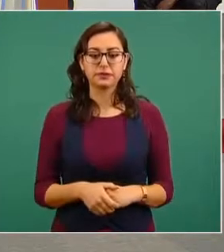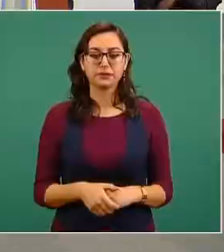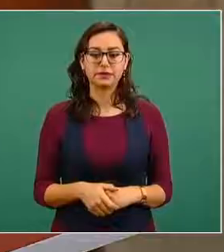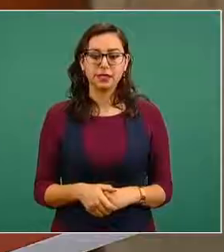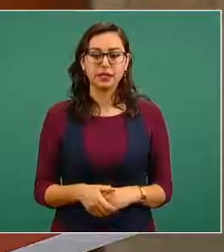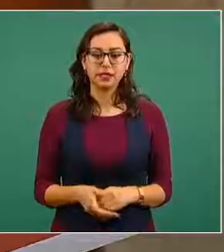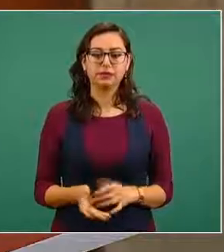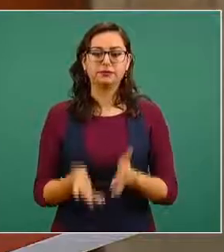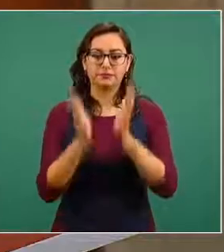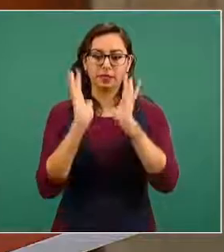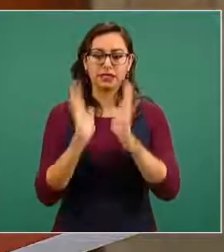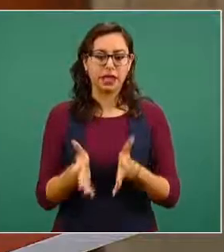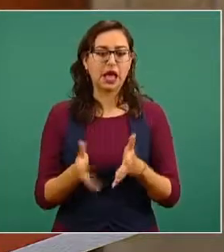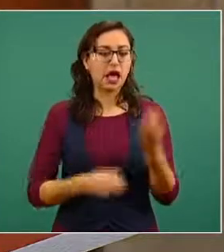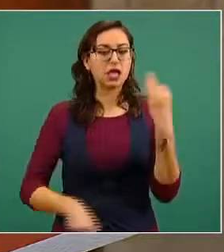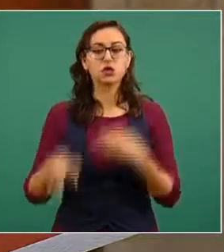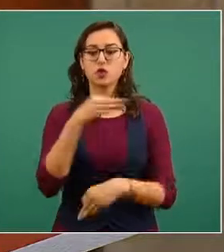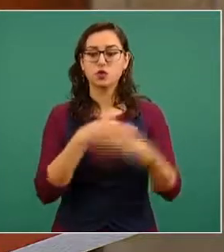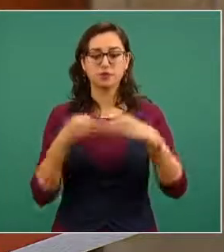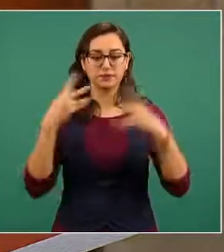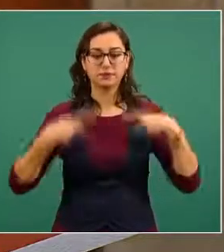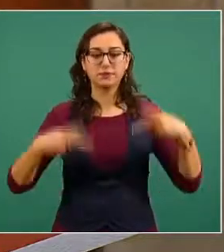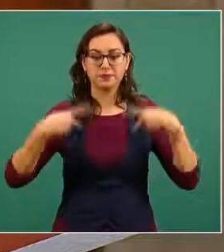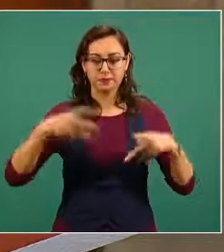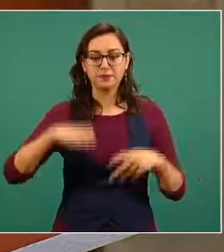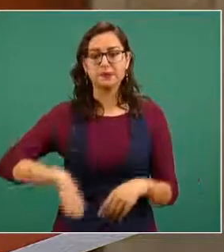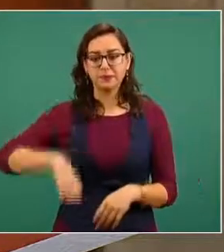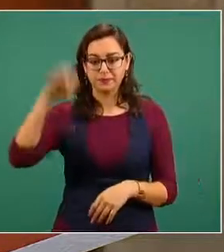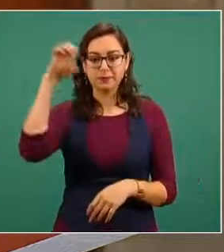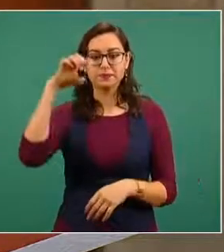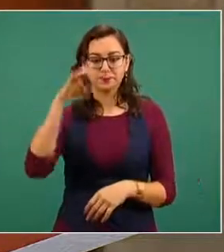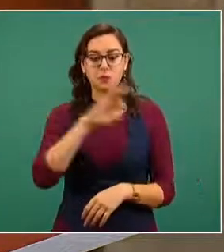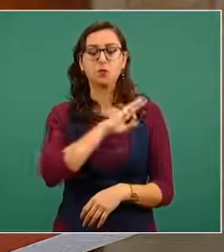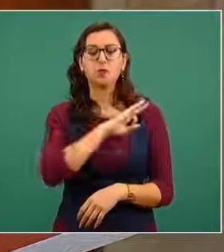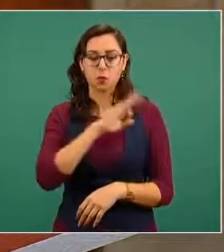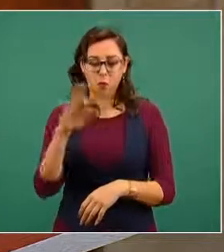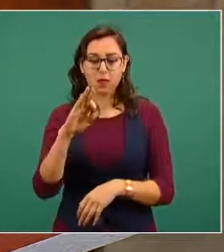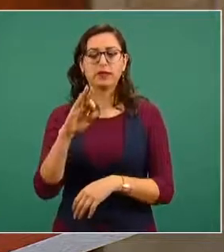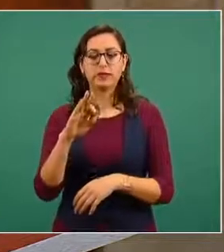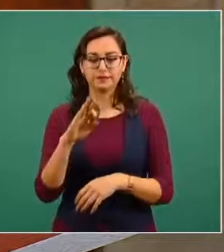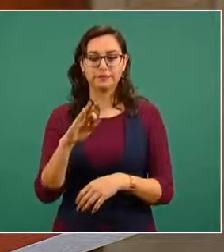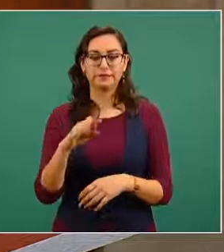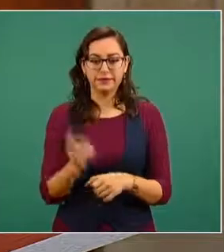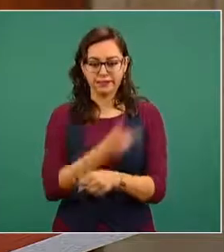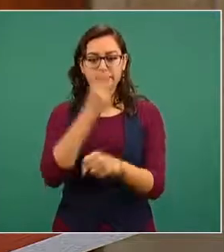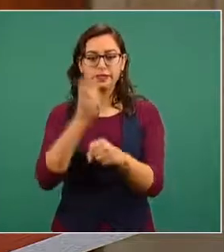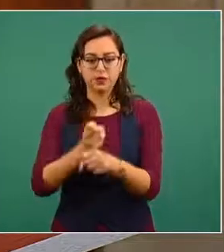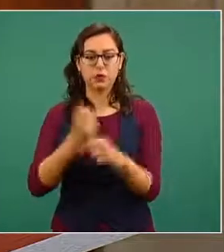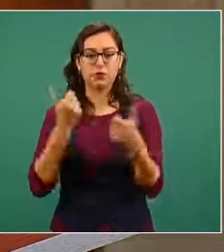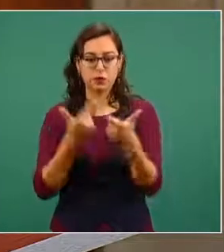vacunar a todos los adultos mayores es el siguiente grupo